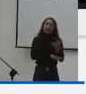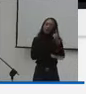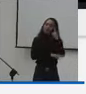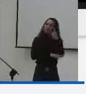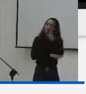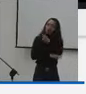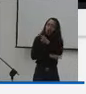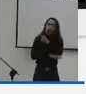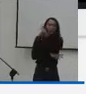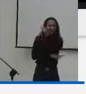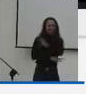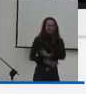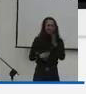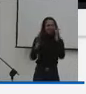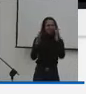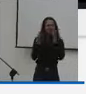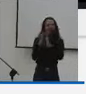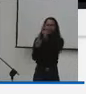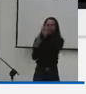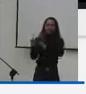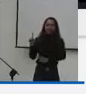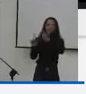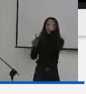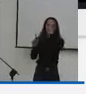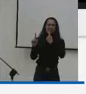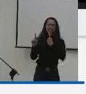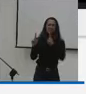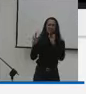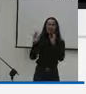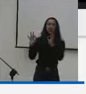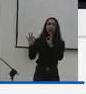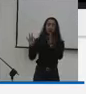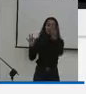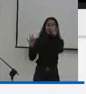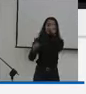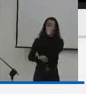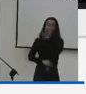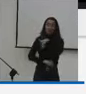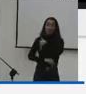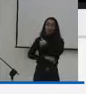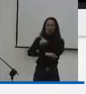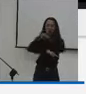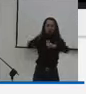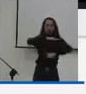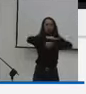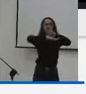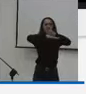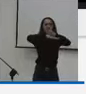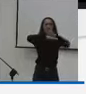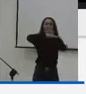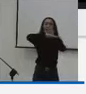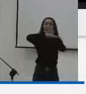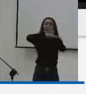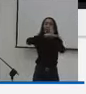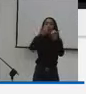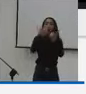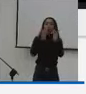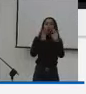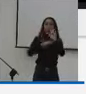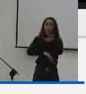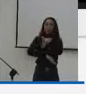para llevar las riendas del máximo ente deportivo a nivel nacional, que un